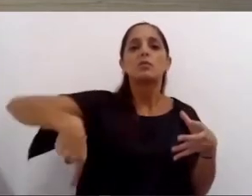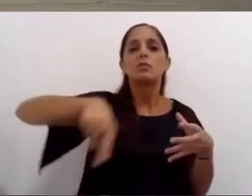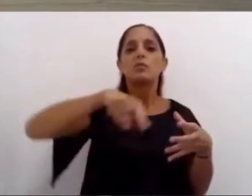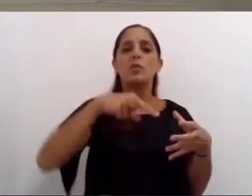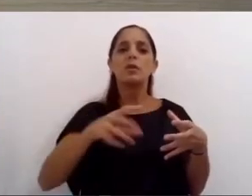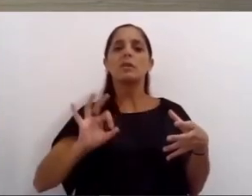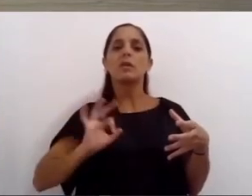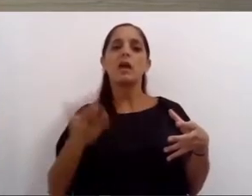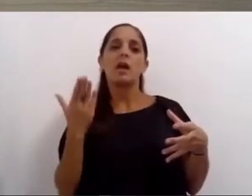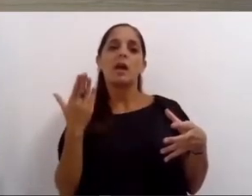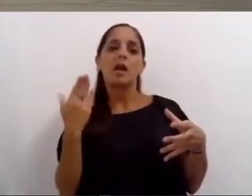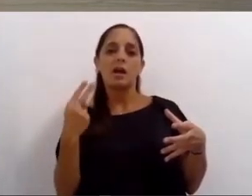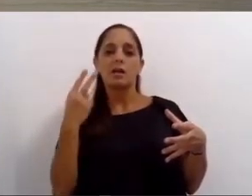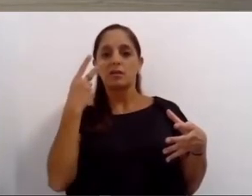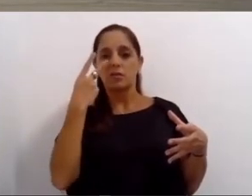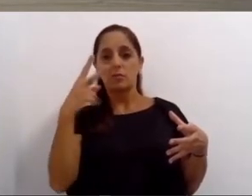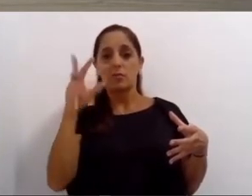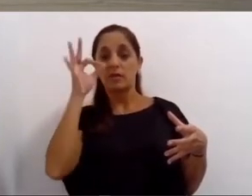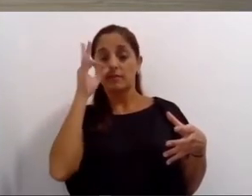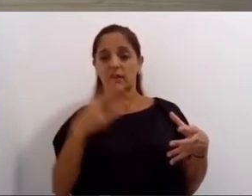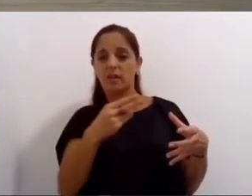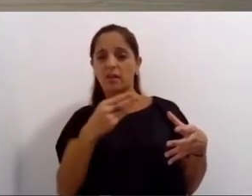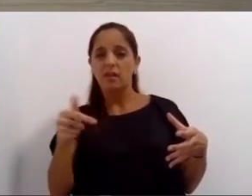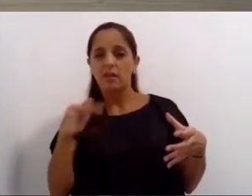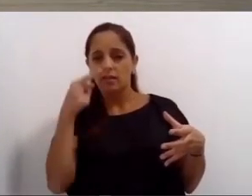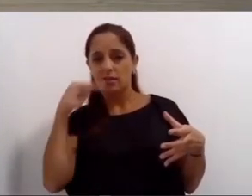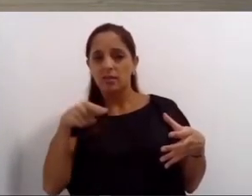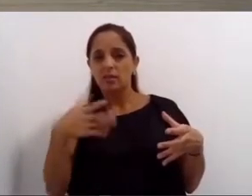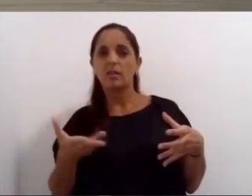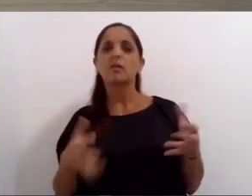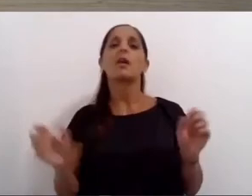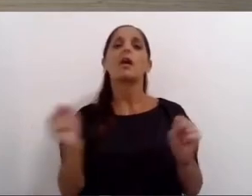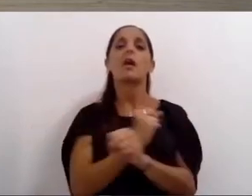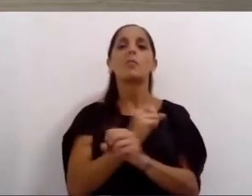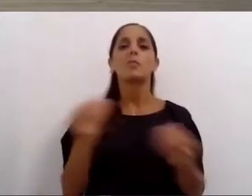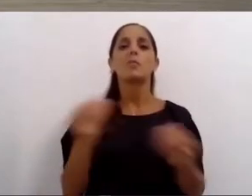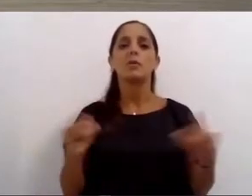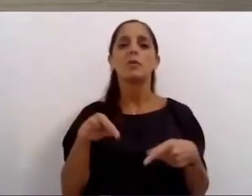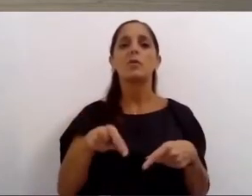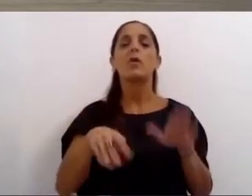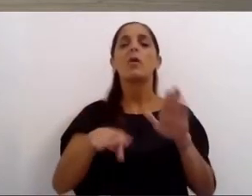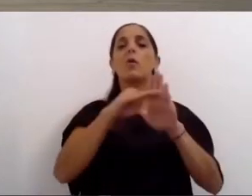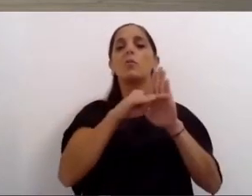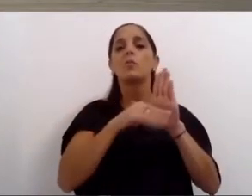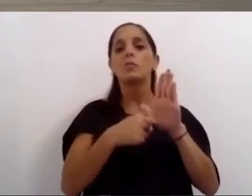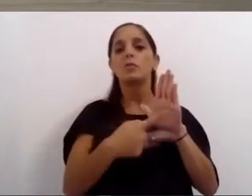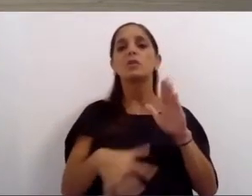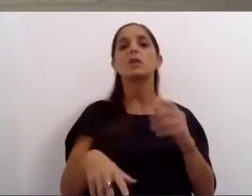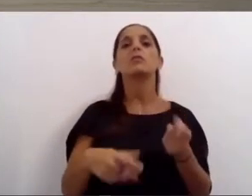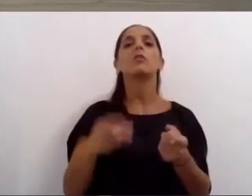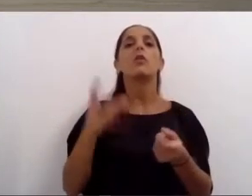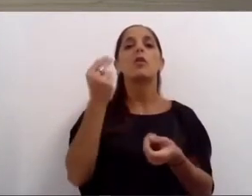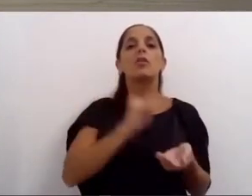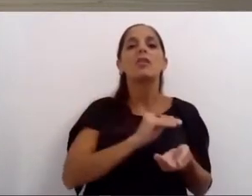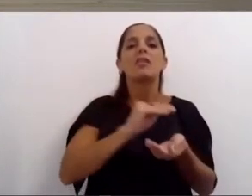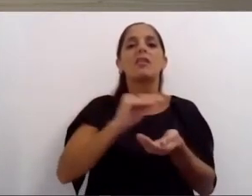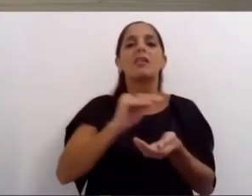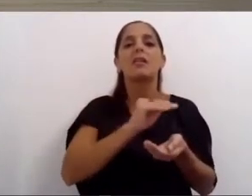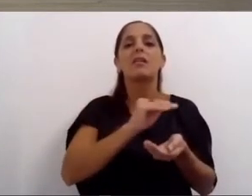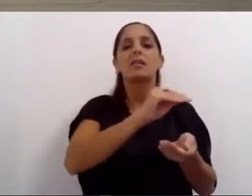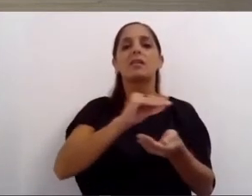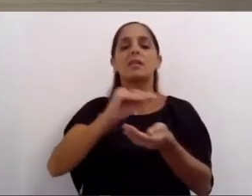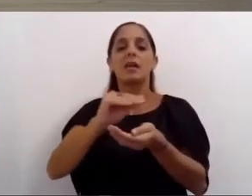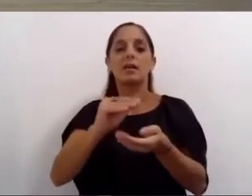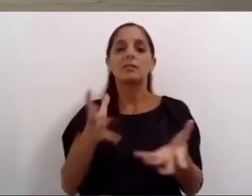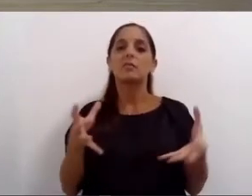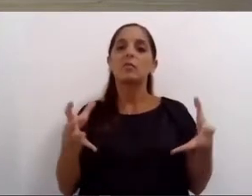2020 la aprobación de la ordenanza del plan integral de suelo e inversiones productivas consolidando un único cuerpo normativo